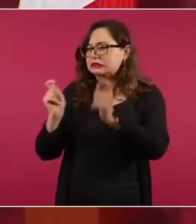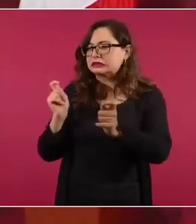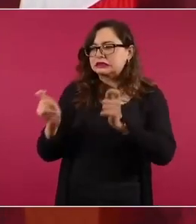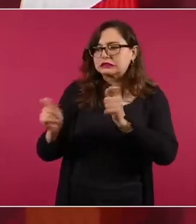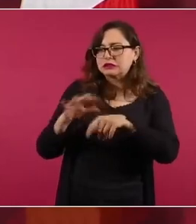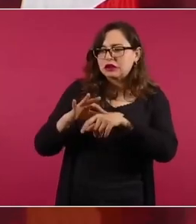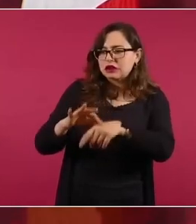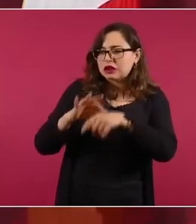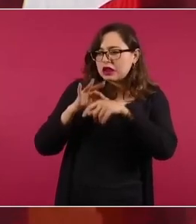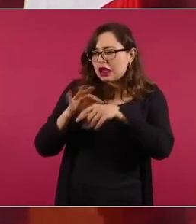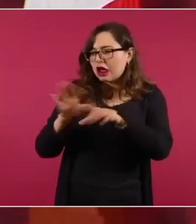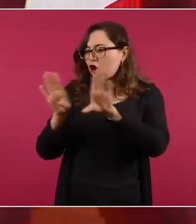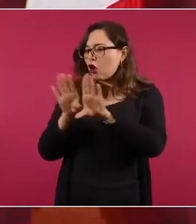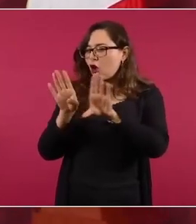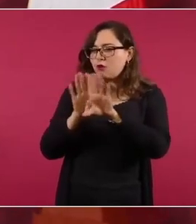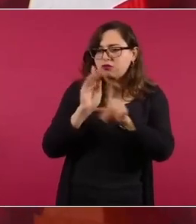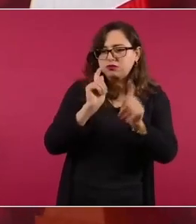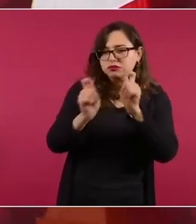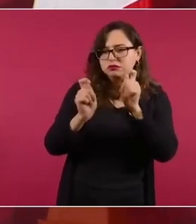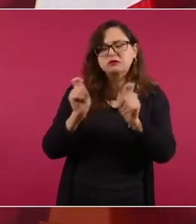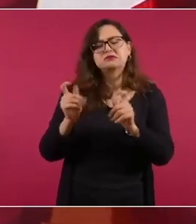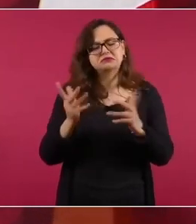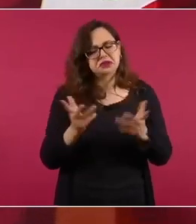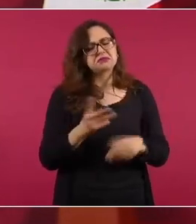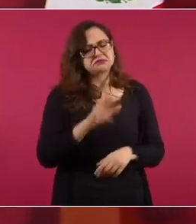pero se olvidan